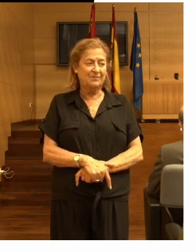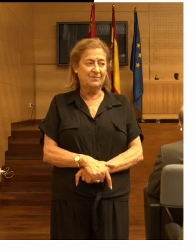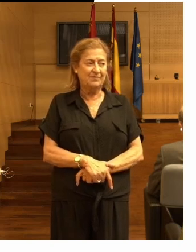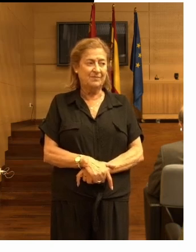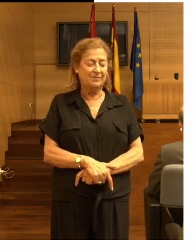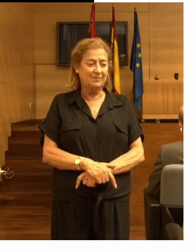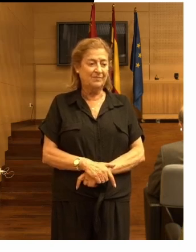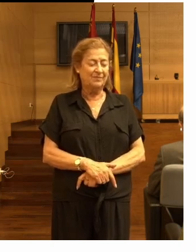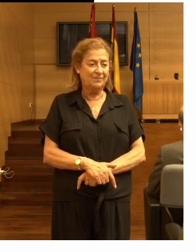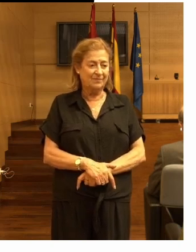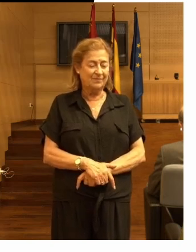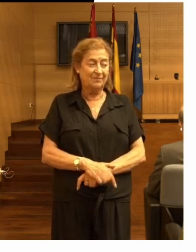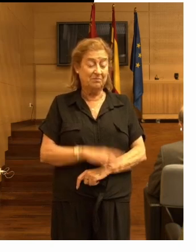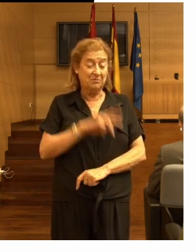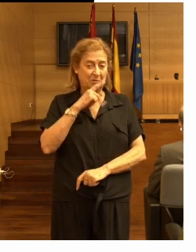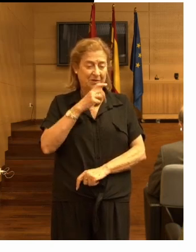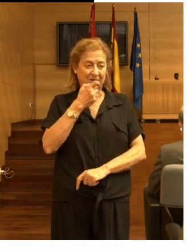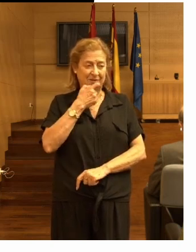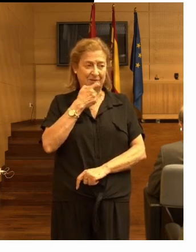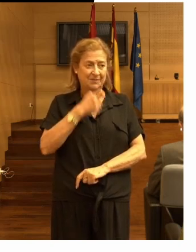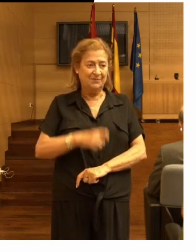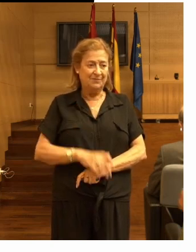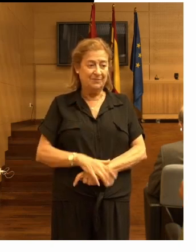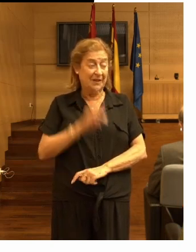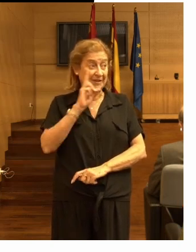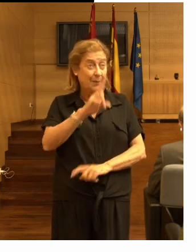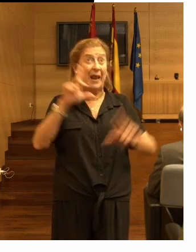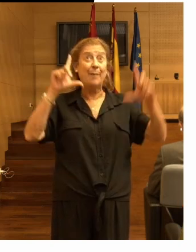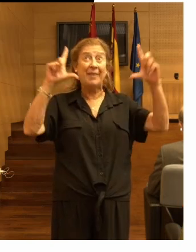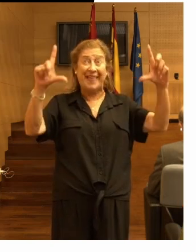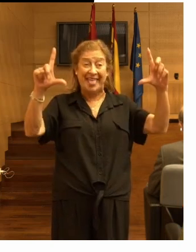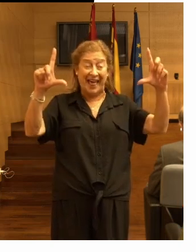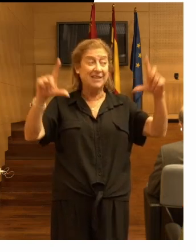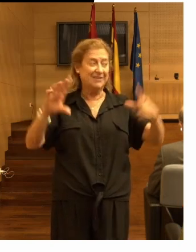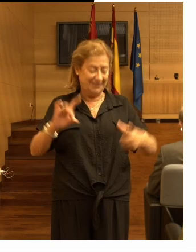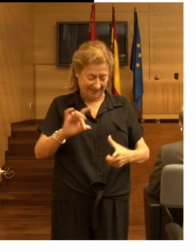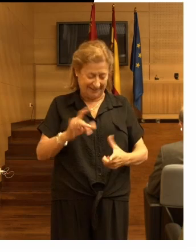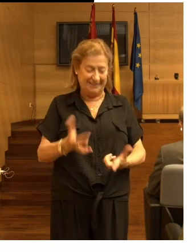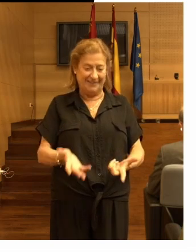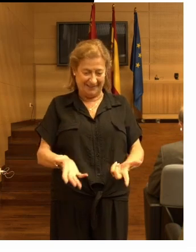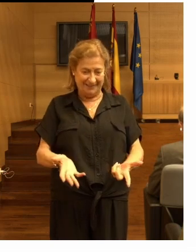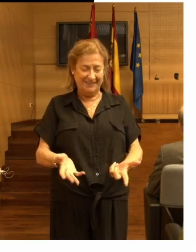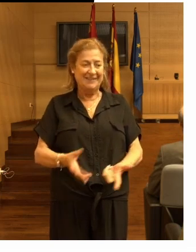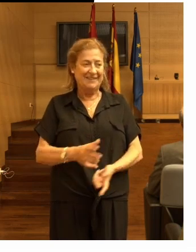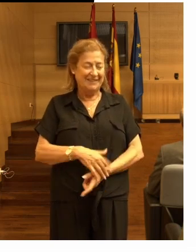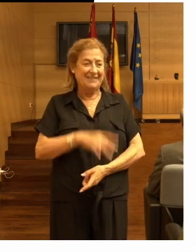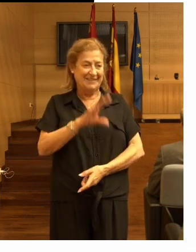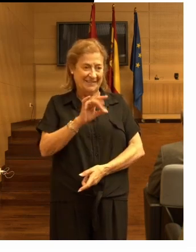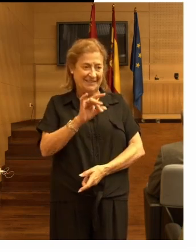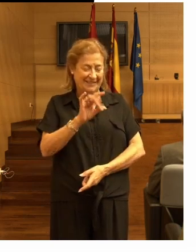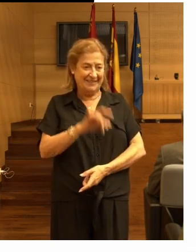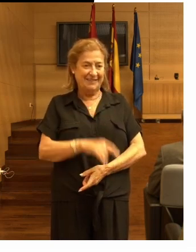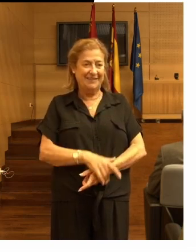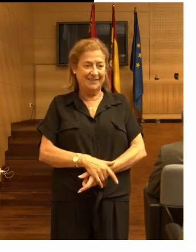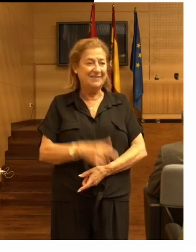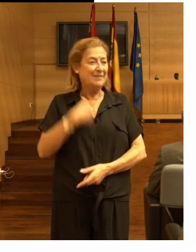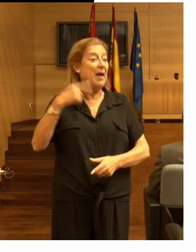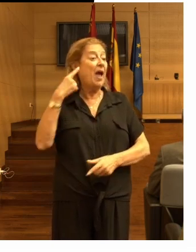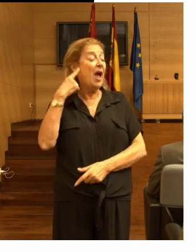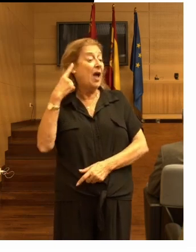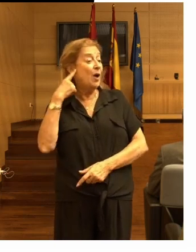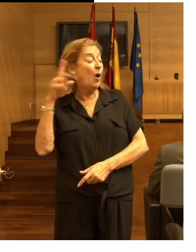¿Se ve la pantalla? ¿No? Sí, sí, sí ¿Se me oye?